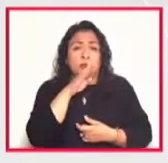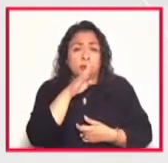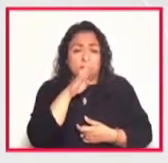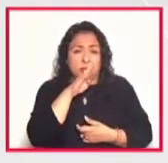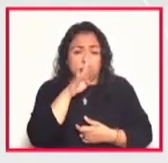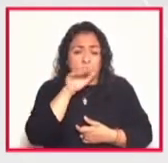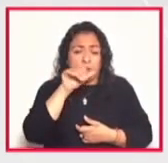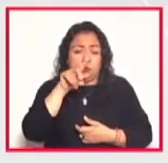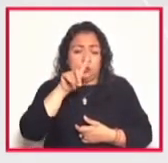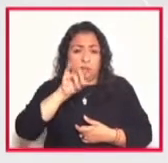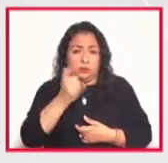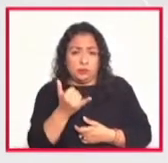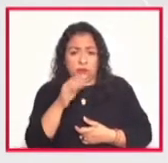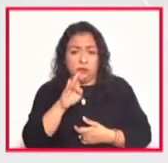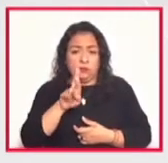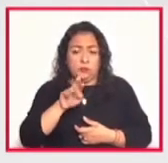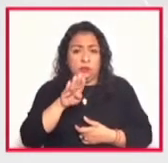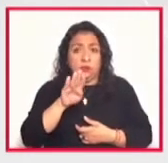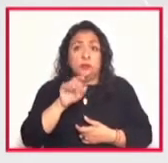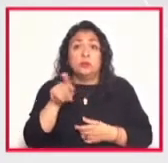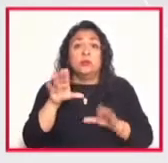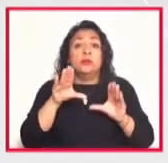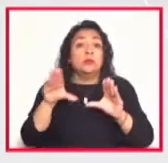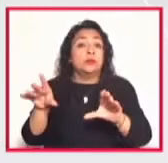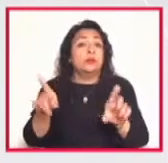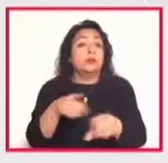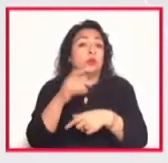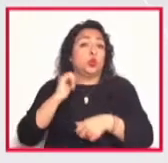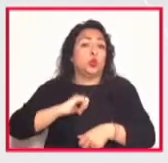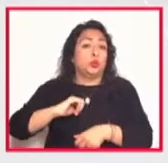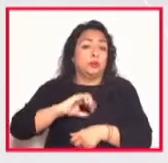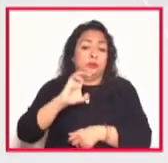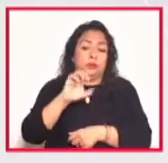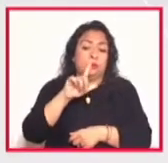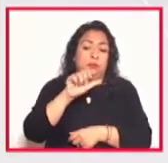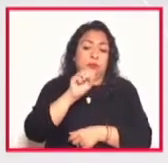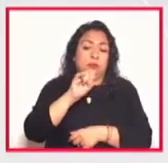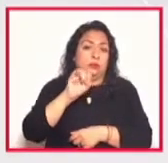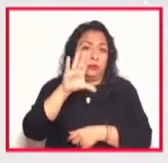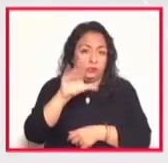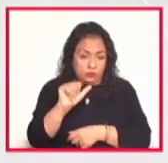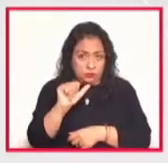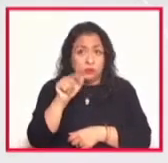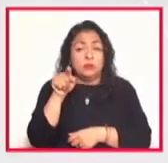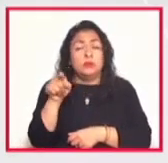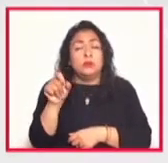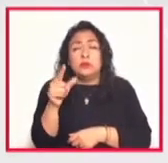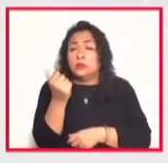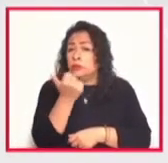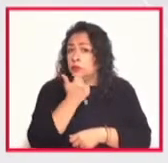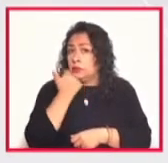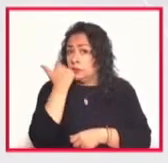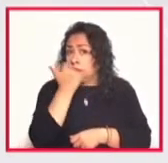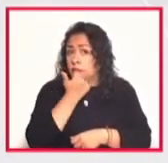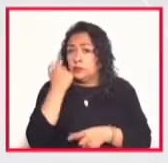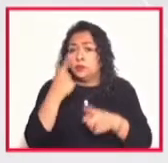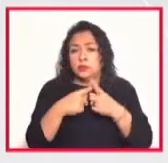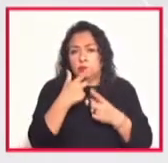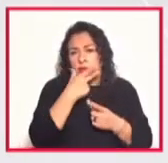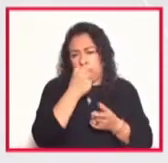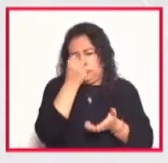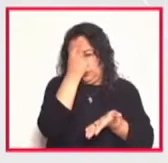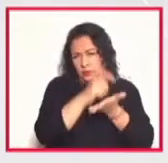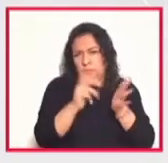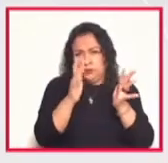que le enseñaba música clásica y fue alumno del compositor francés